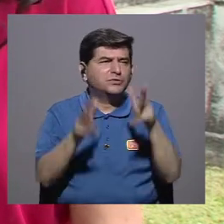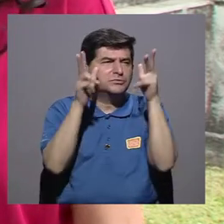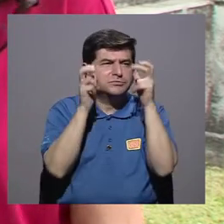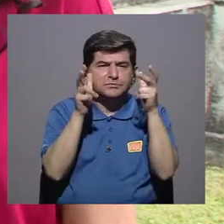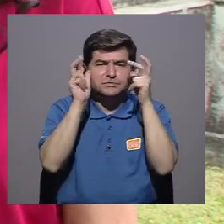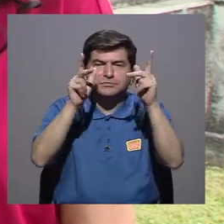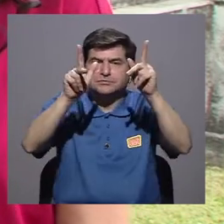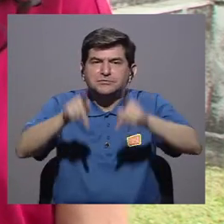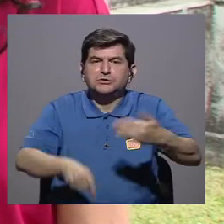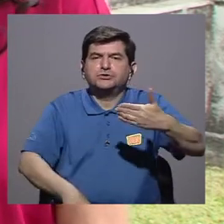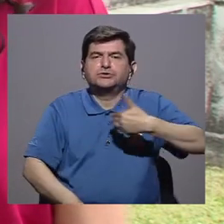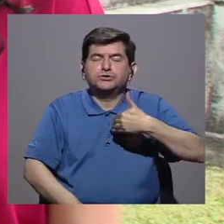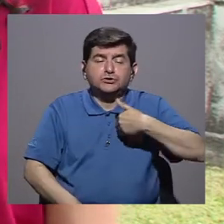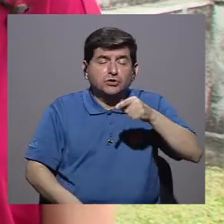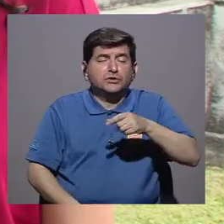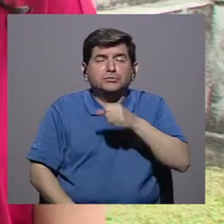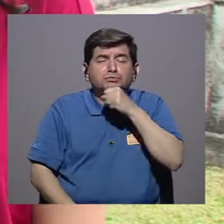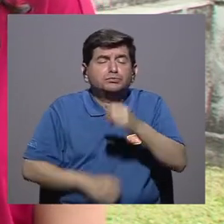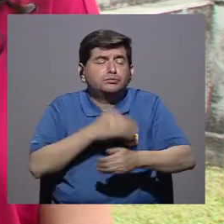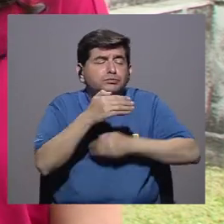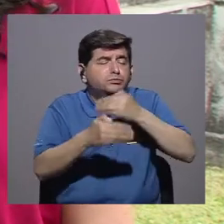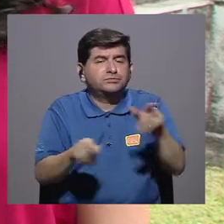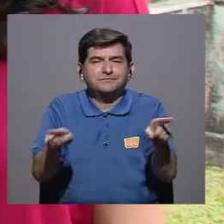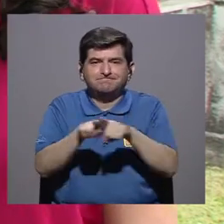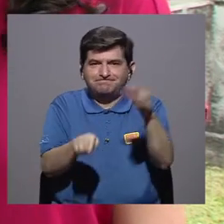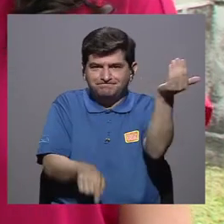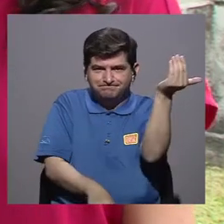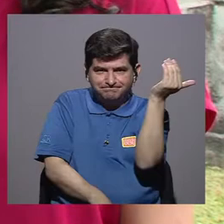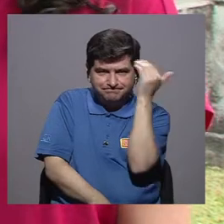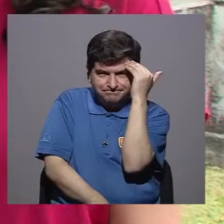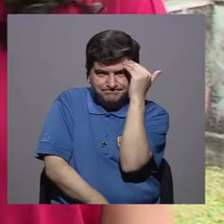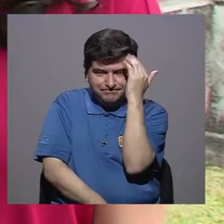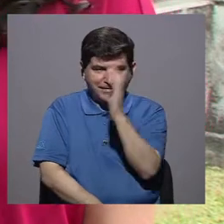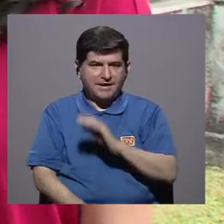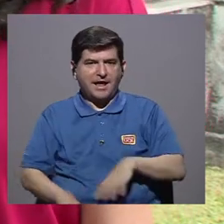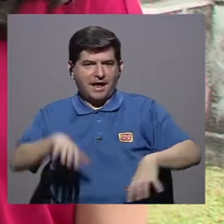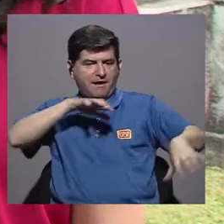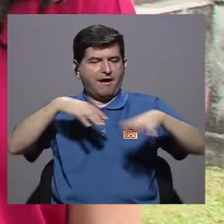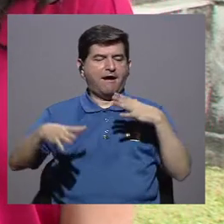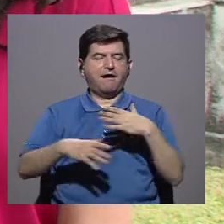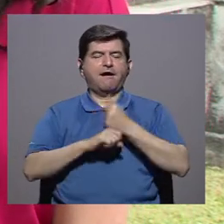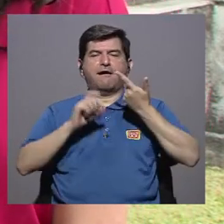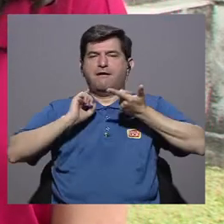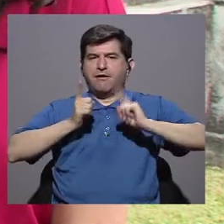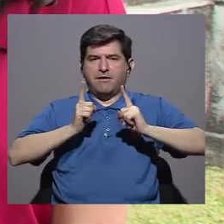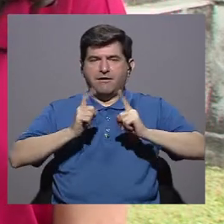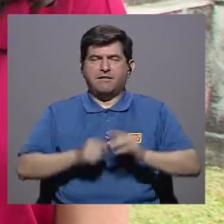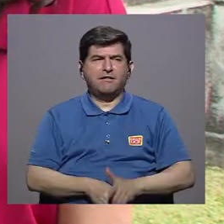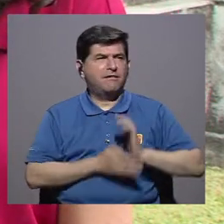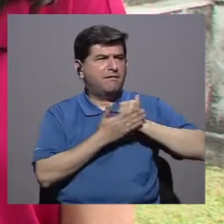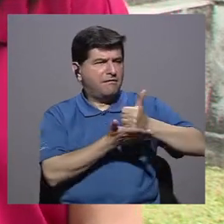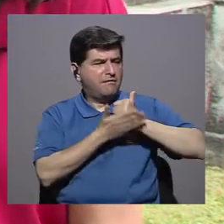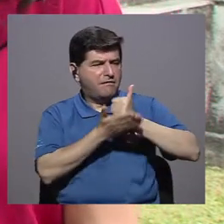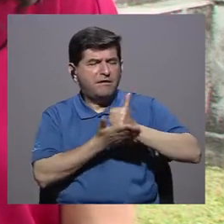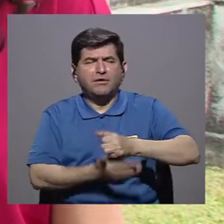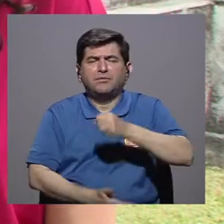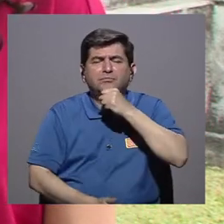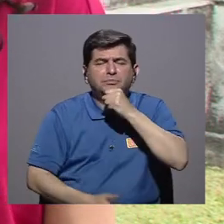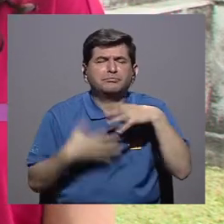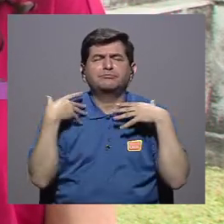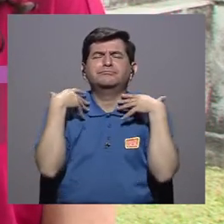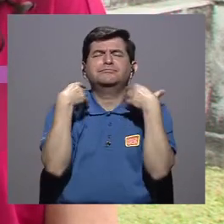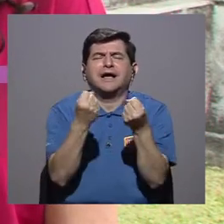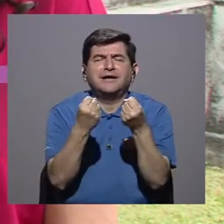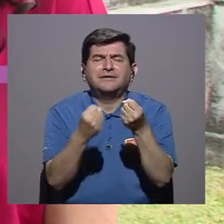las personas sobre este envejecimiento y también conocer qué actividades realizan que ayudan a un envejecimiento